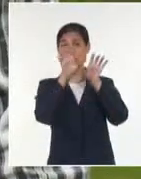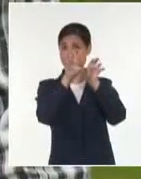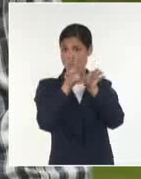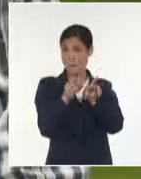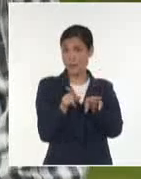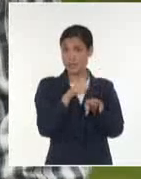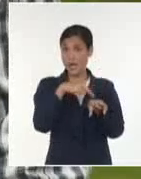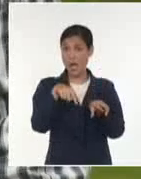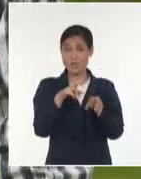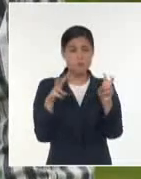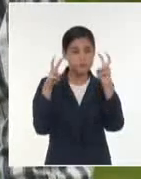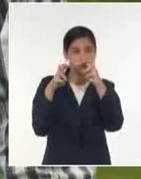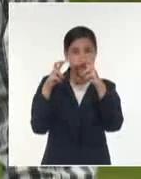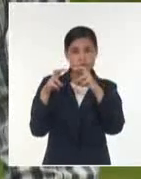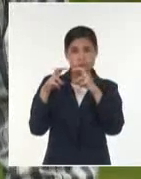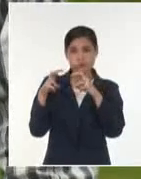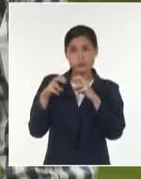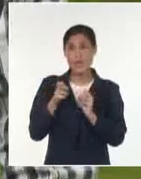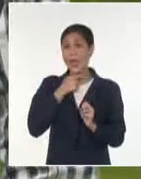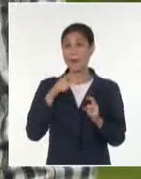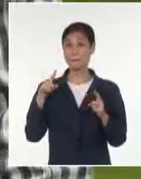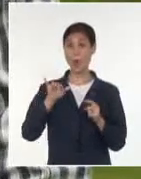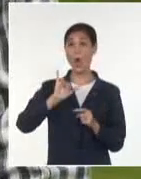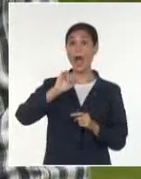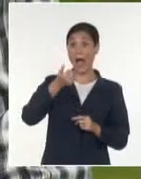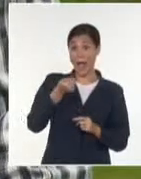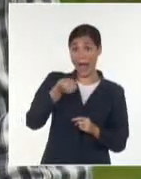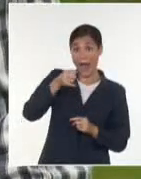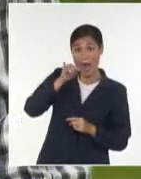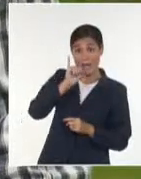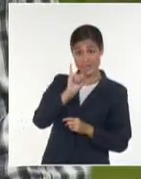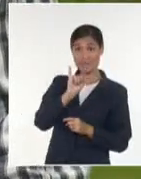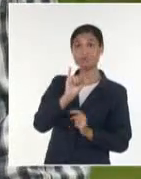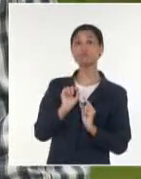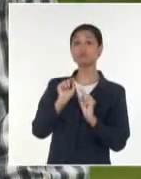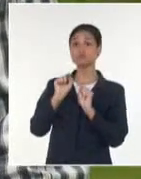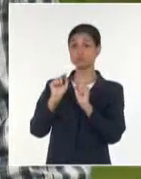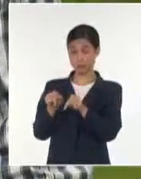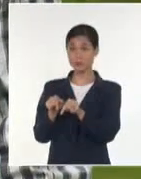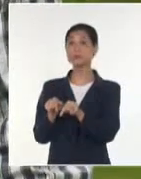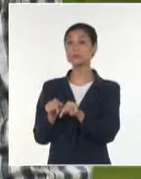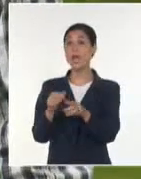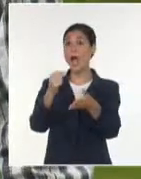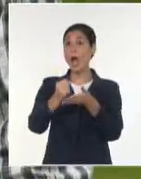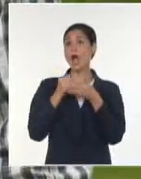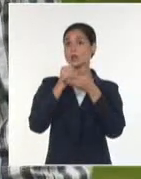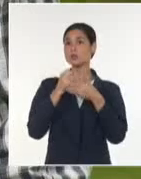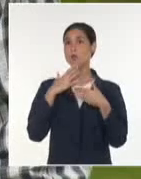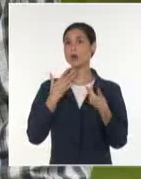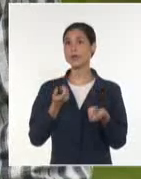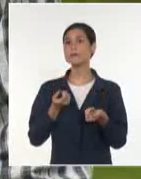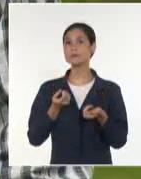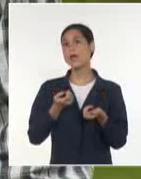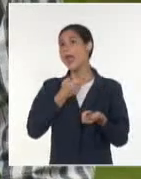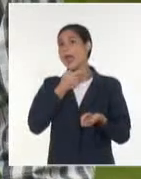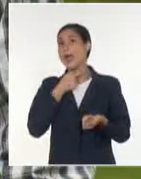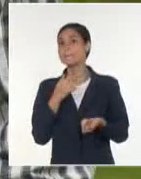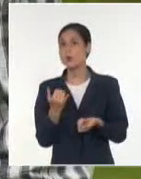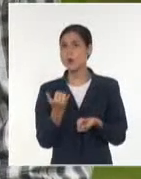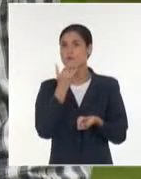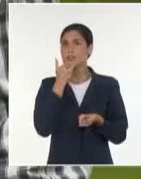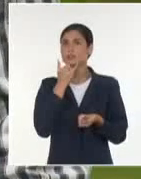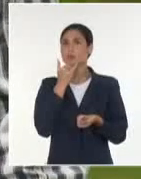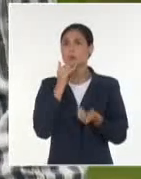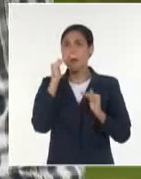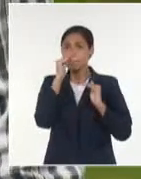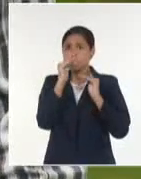el advenimiento del uso de la inteligencia artificial para este fin lo que permite es minimizar este error de predicción que es lo que ha